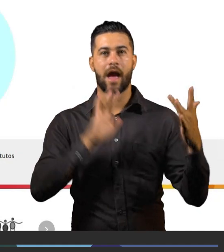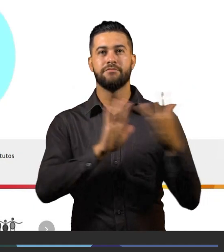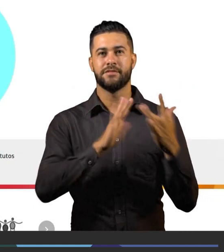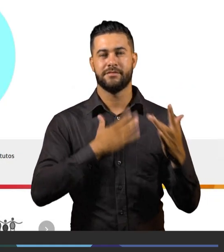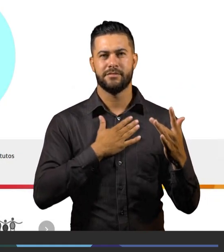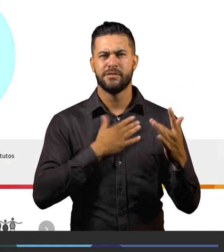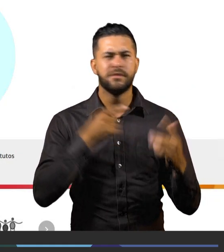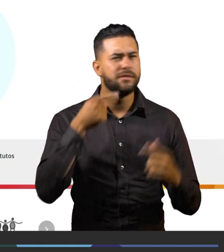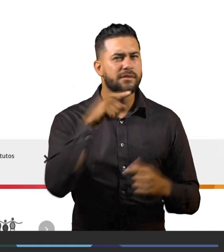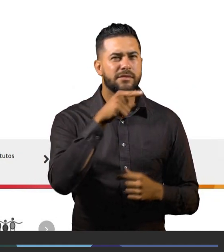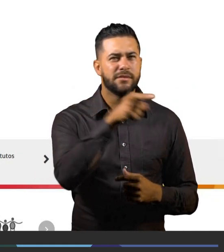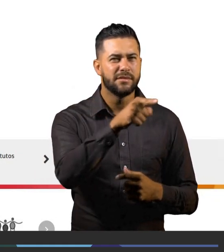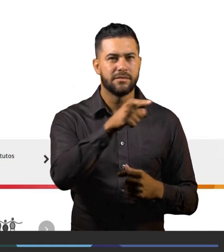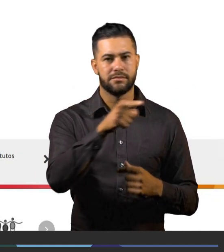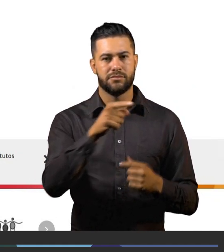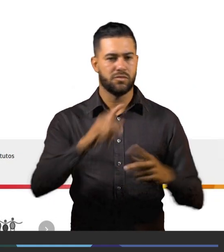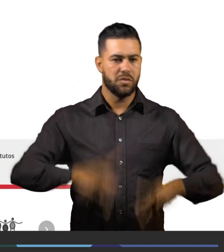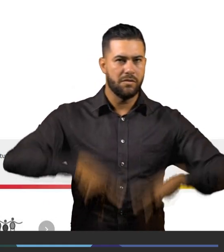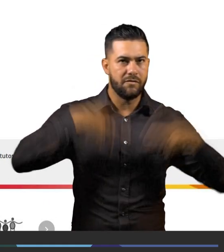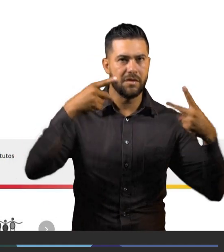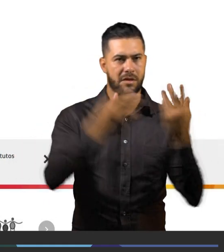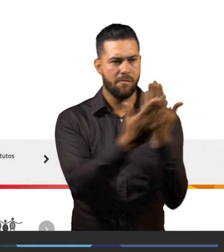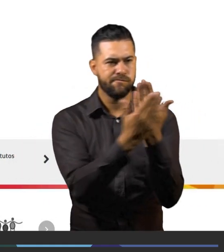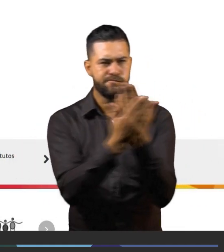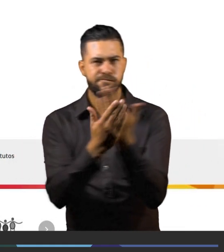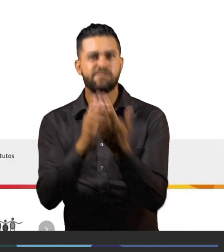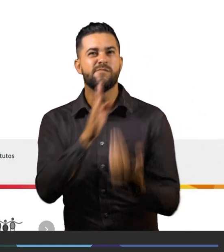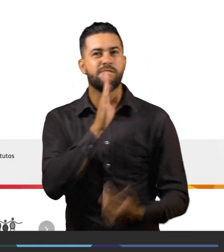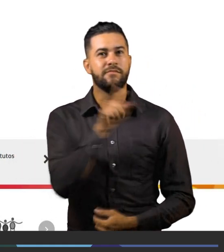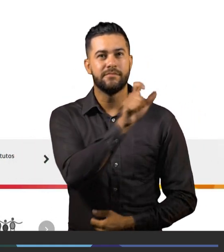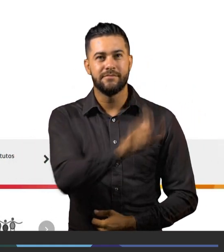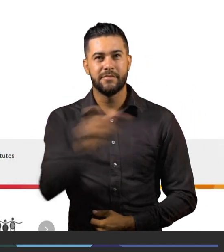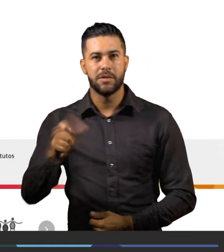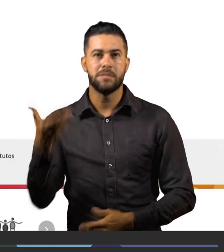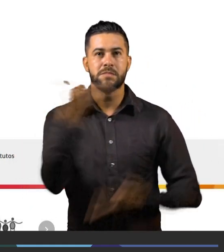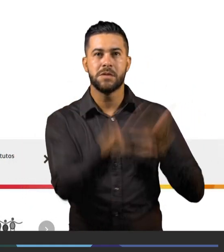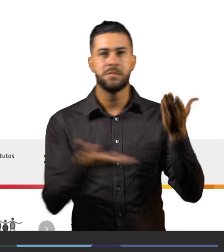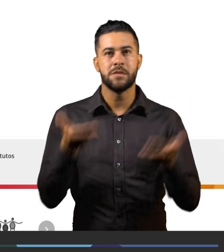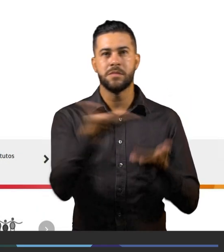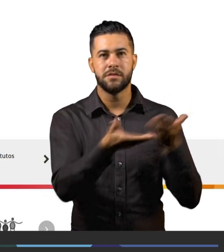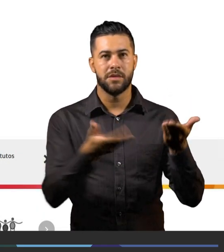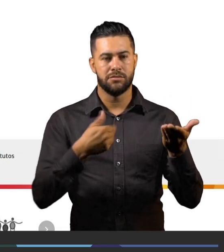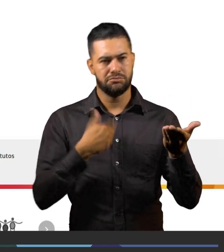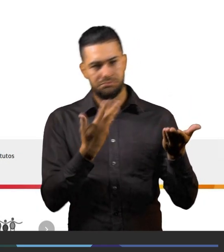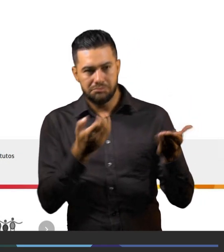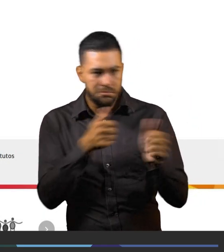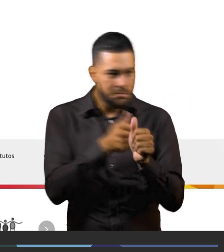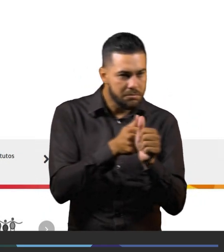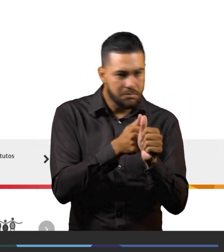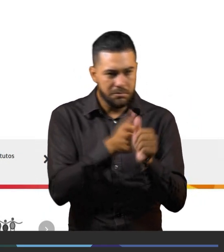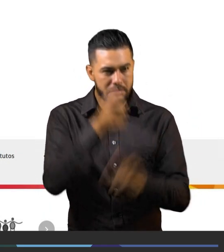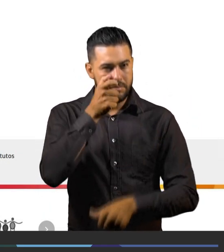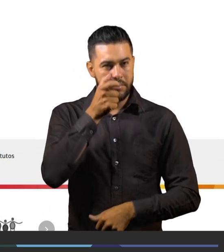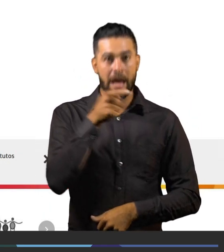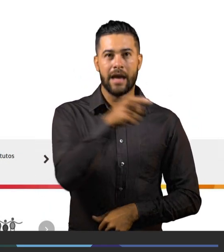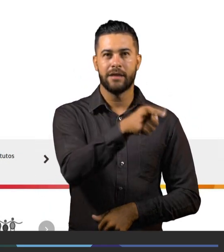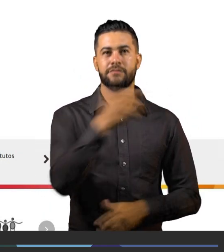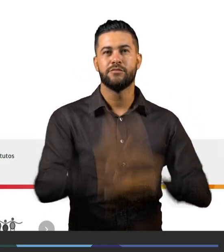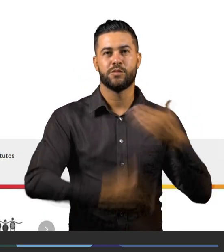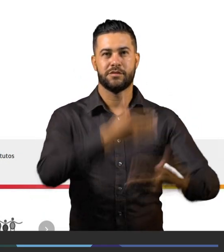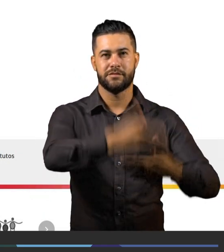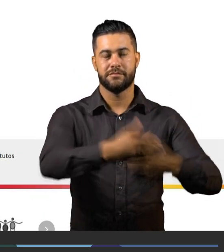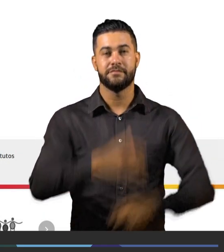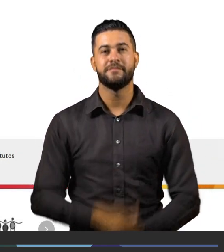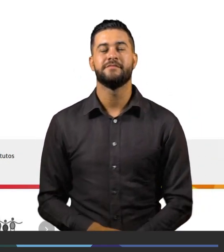sección, encontrarás las hojas de vida de los postulantes y podrás realizar seguimiento al proceso. Para